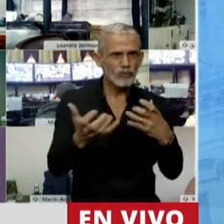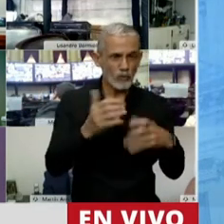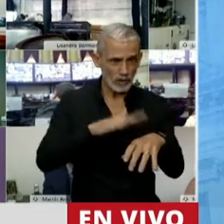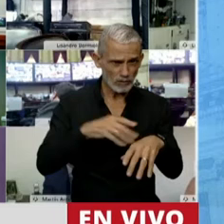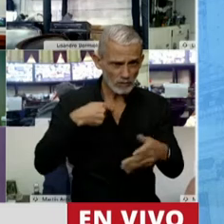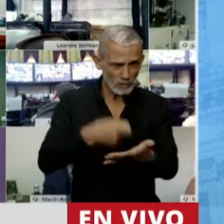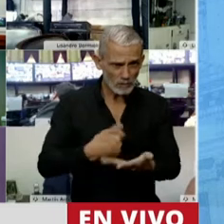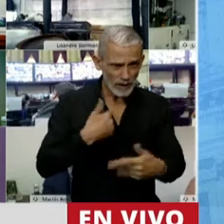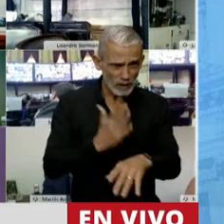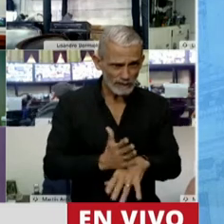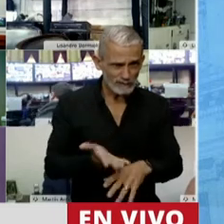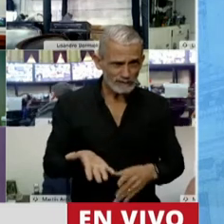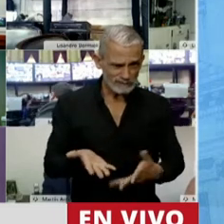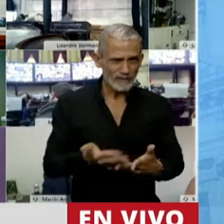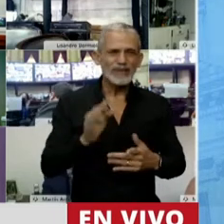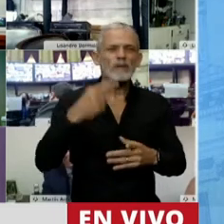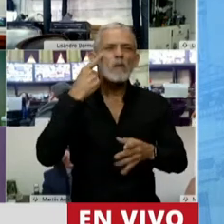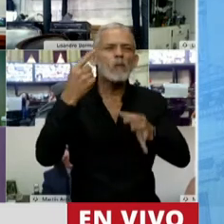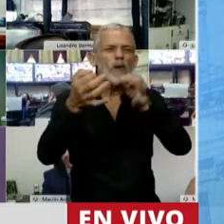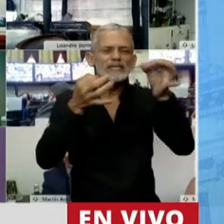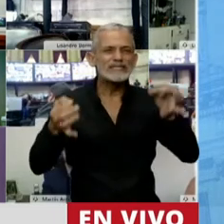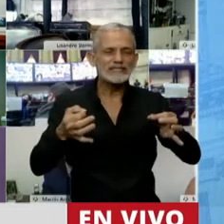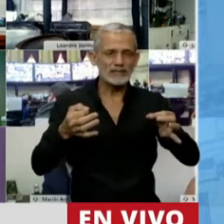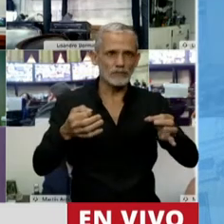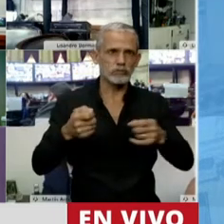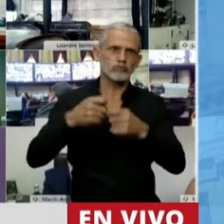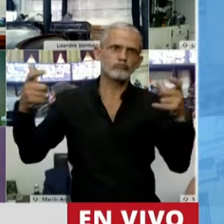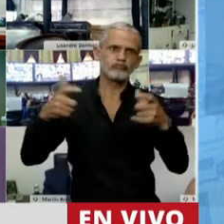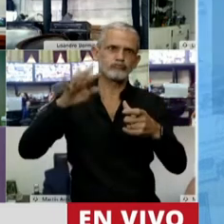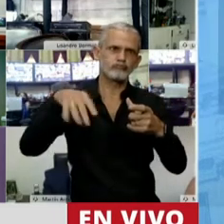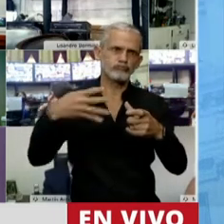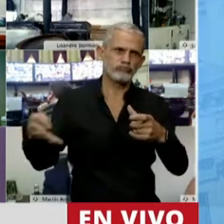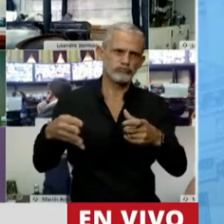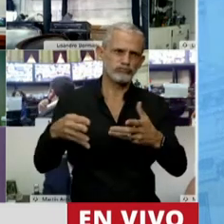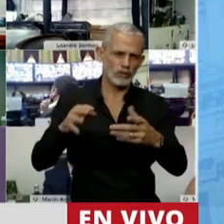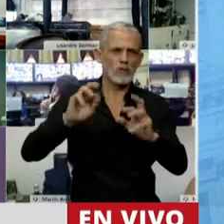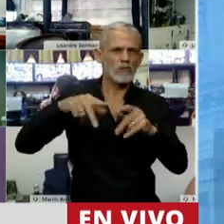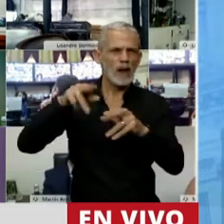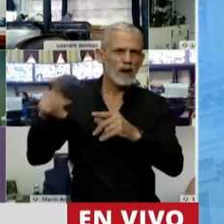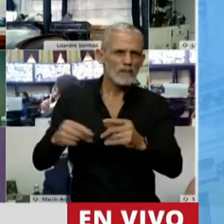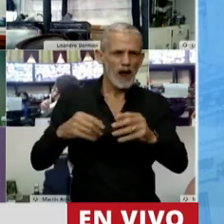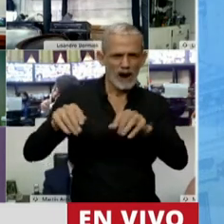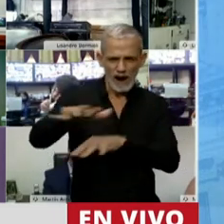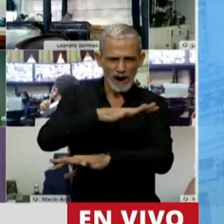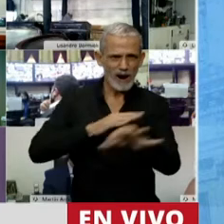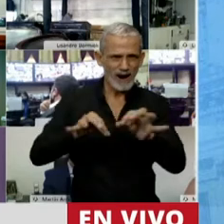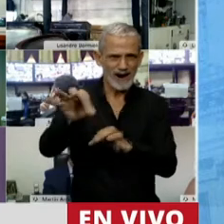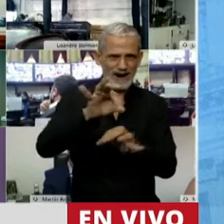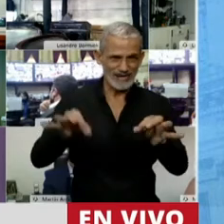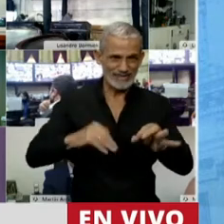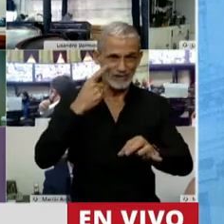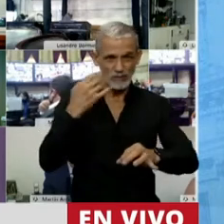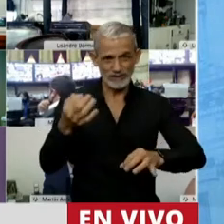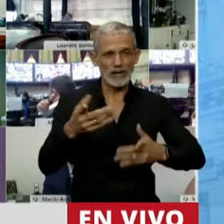normativa de cada provincia, también con municipios que tienen mayor injerencia en su planificación territorial. Y fundamentalmente, obviamente,